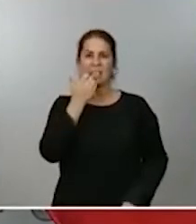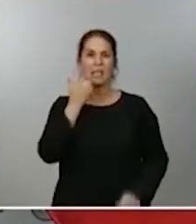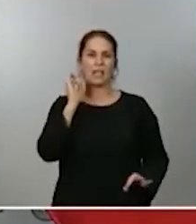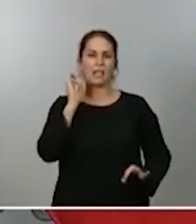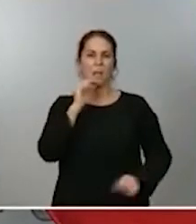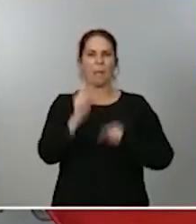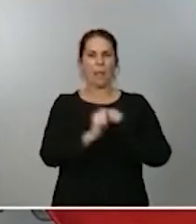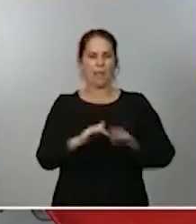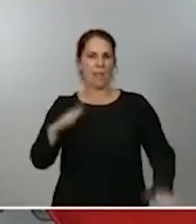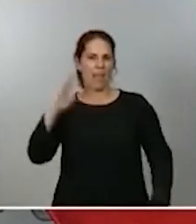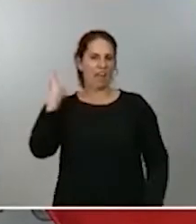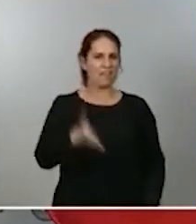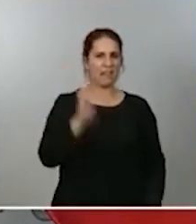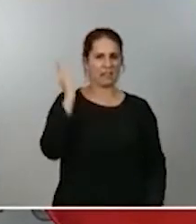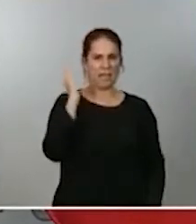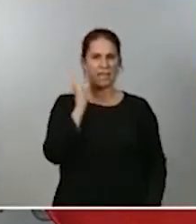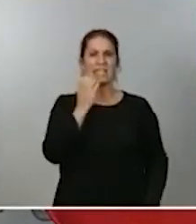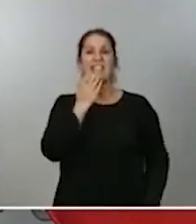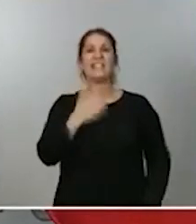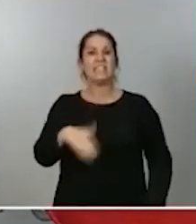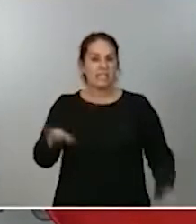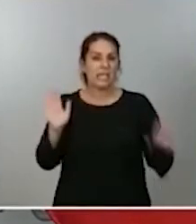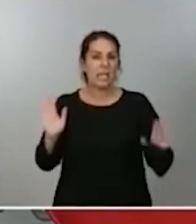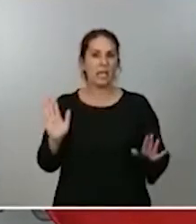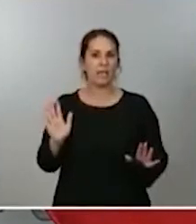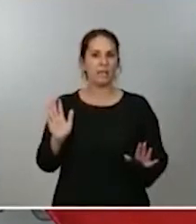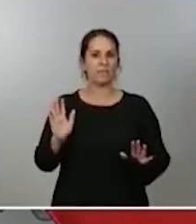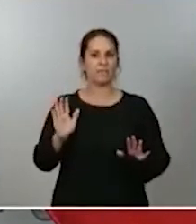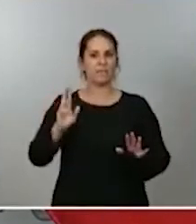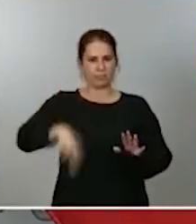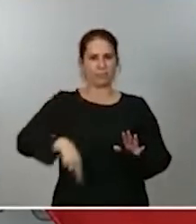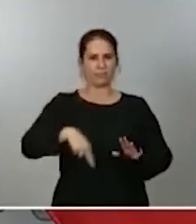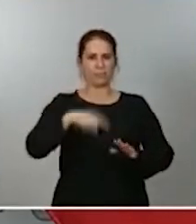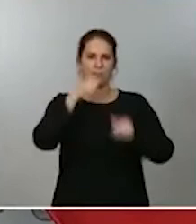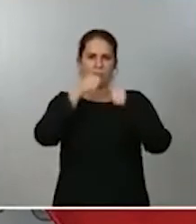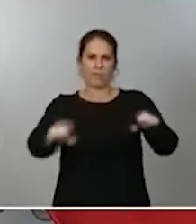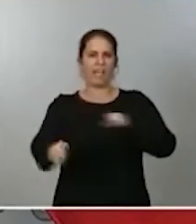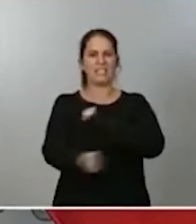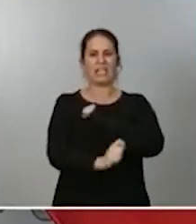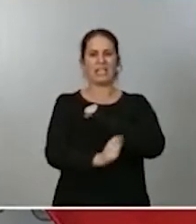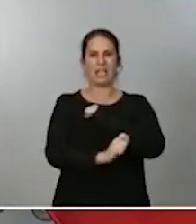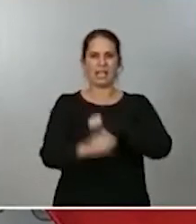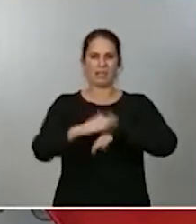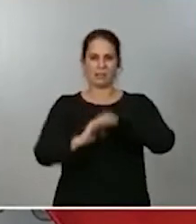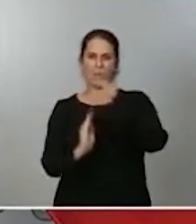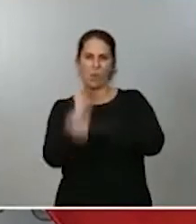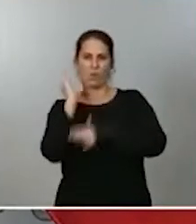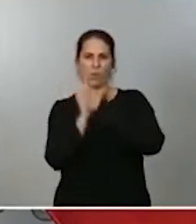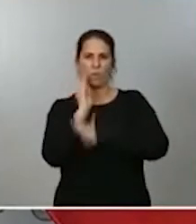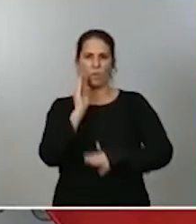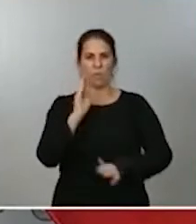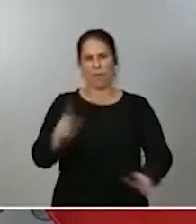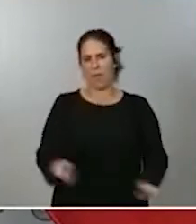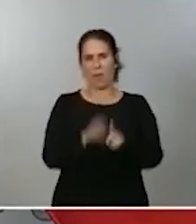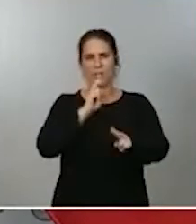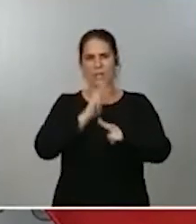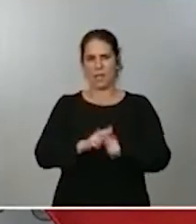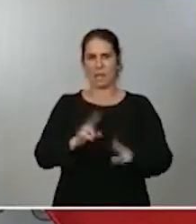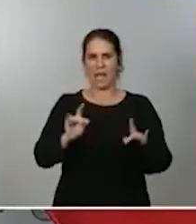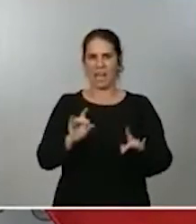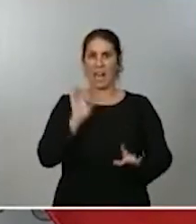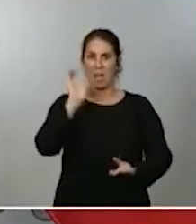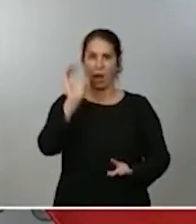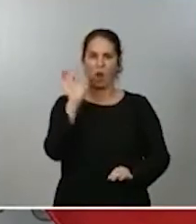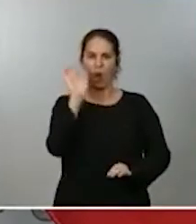que sean consideradas estratégicas para el tejido productivo a nivel nacional o a nivel regional. En el caso de esta